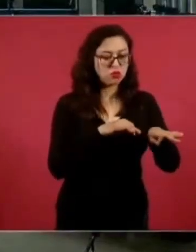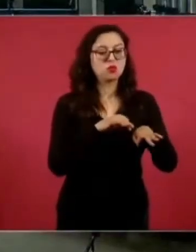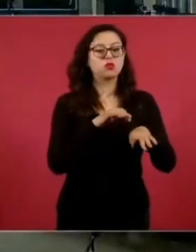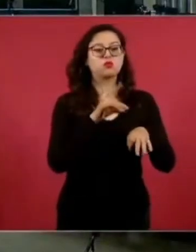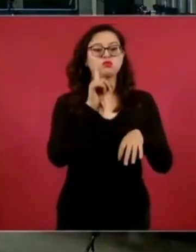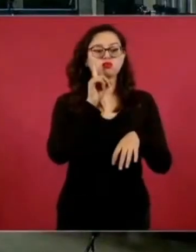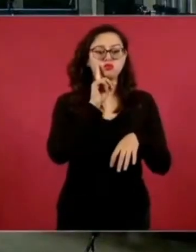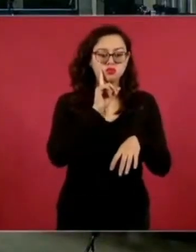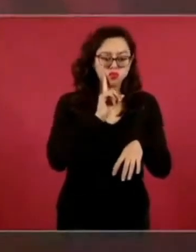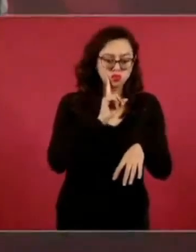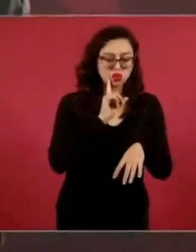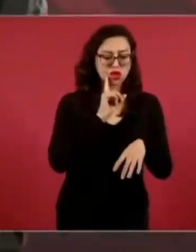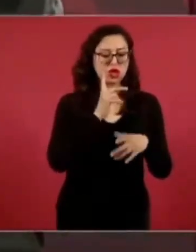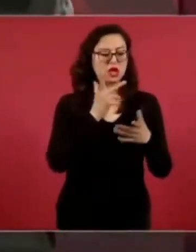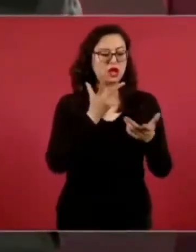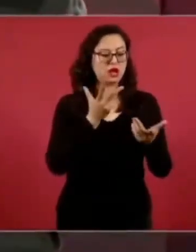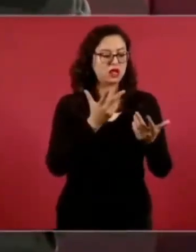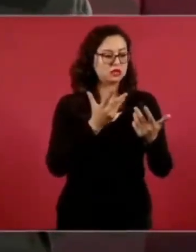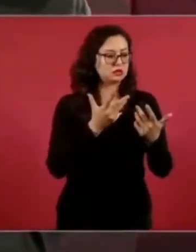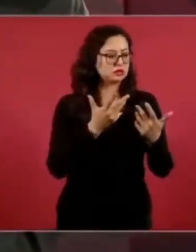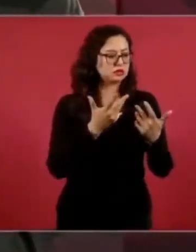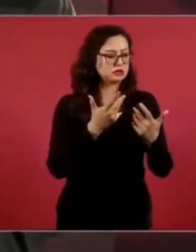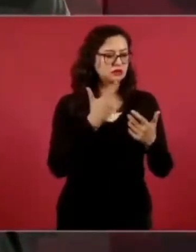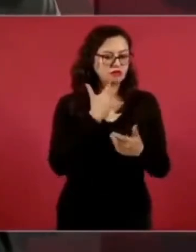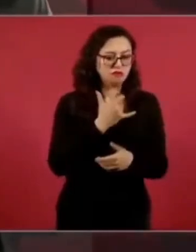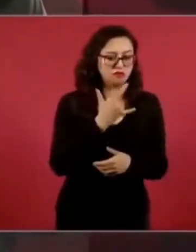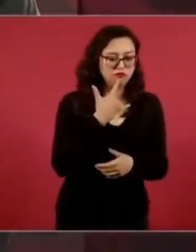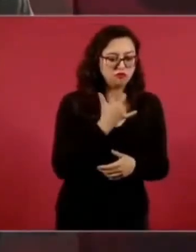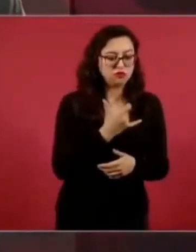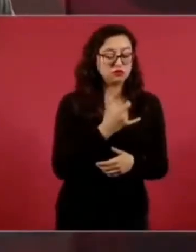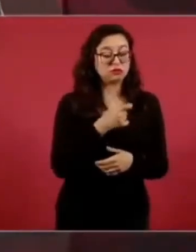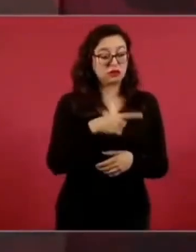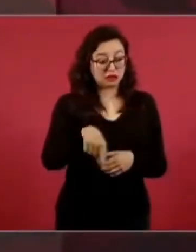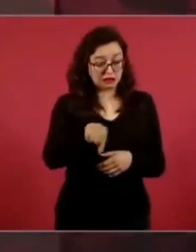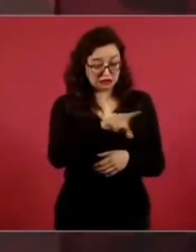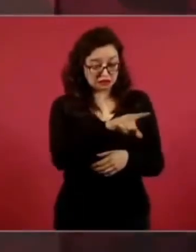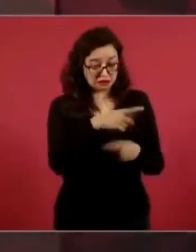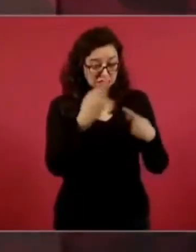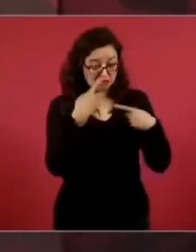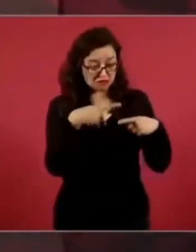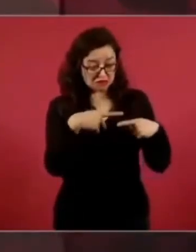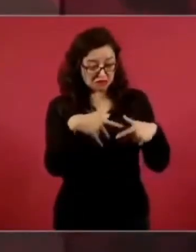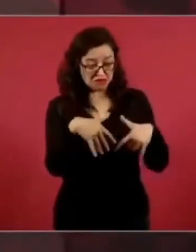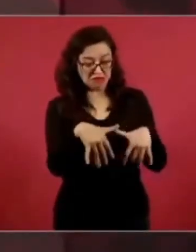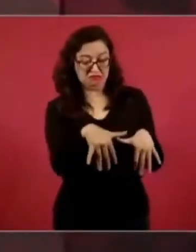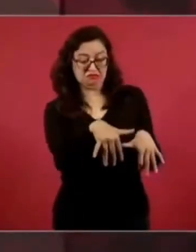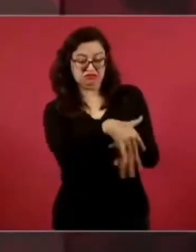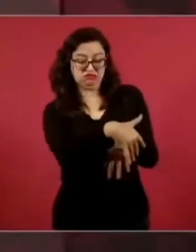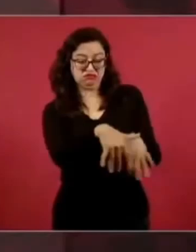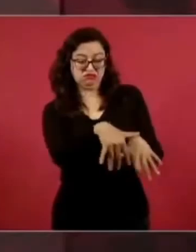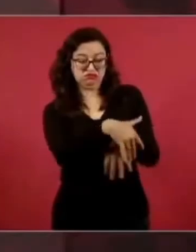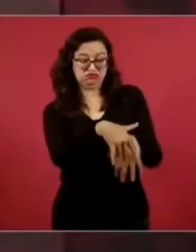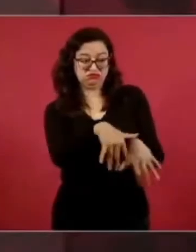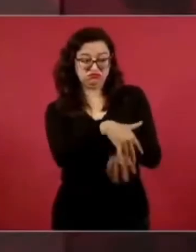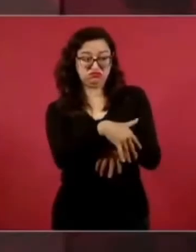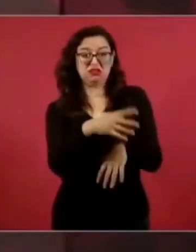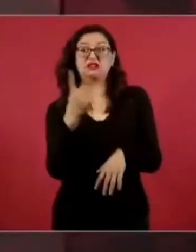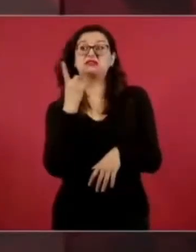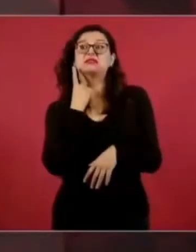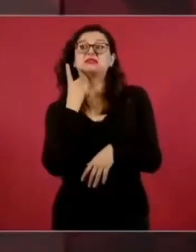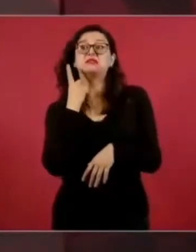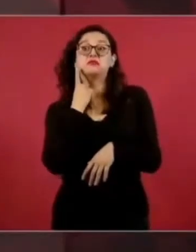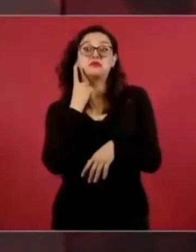trabajo en el hogar a ser diputadas, porque no sabían